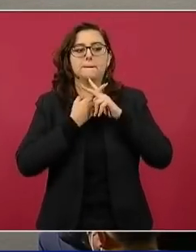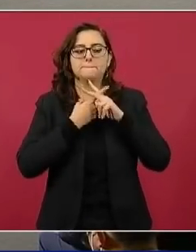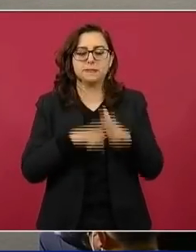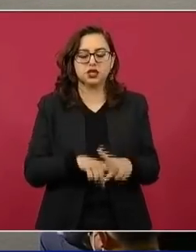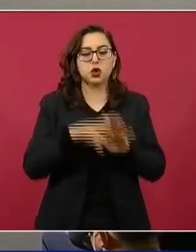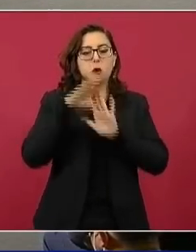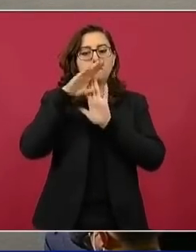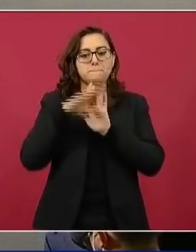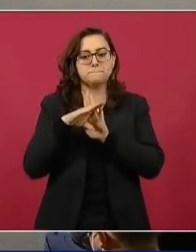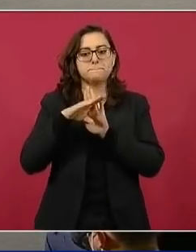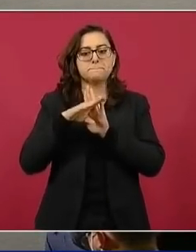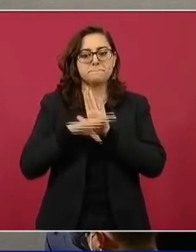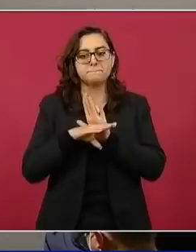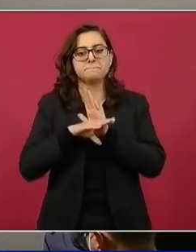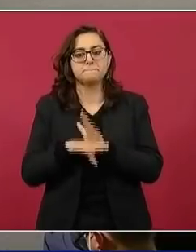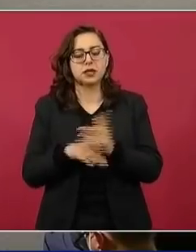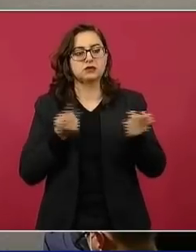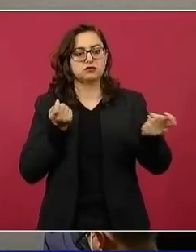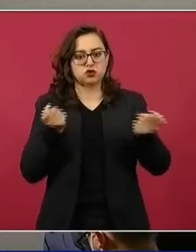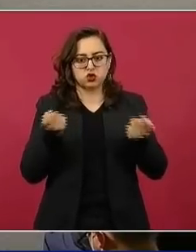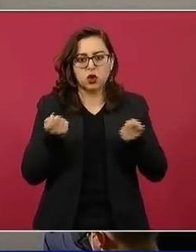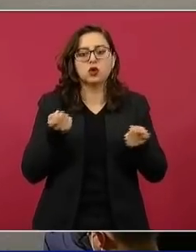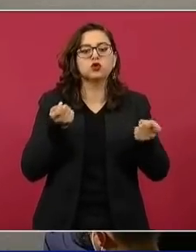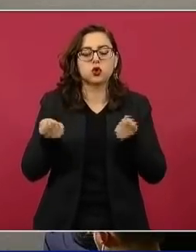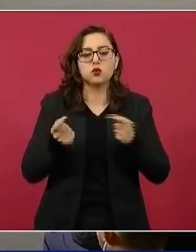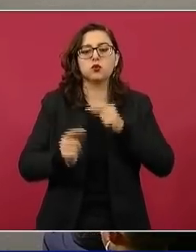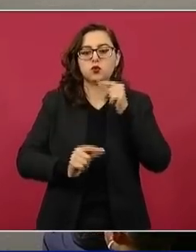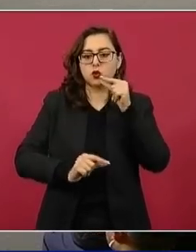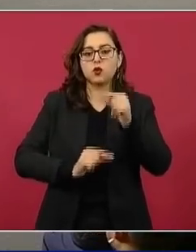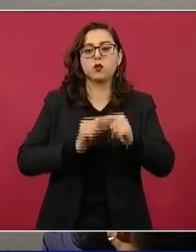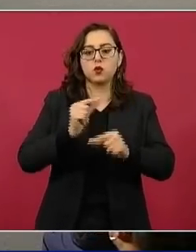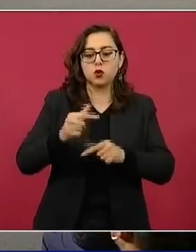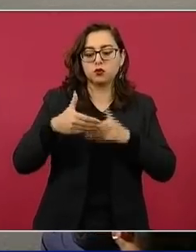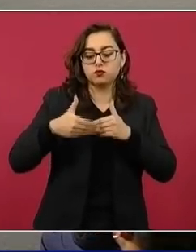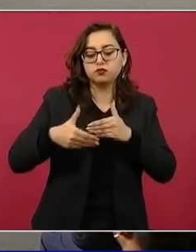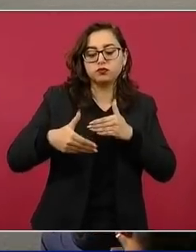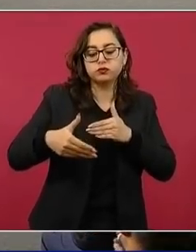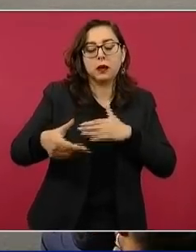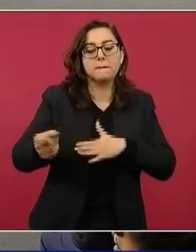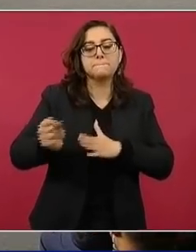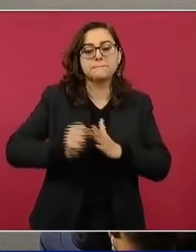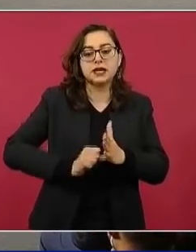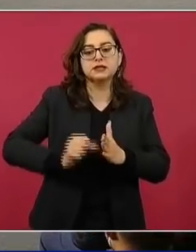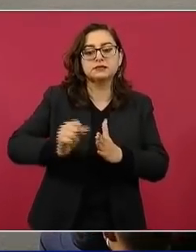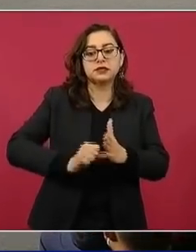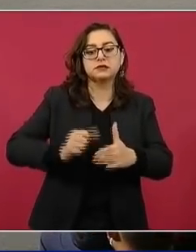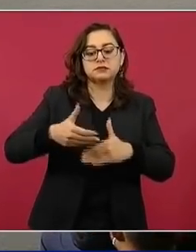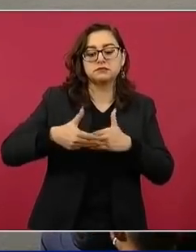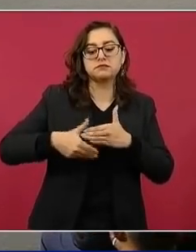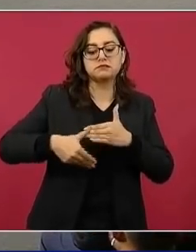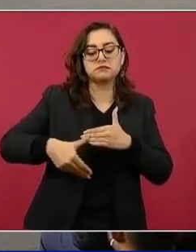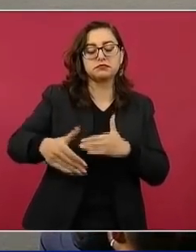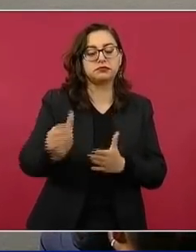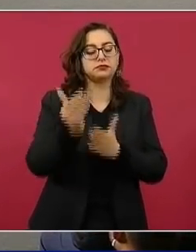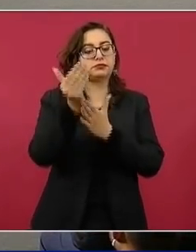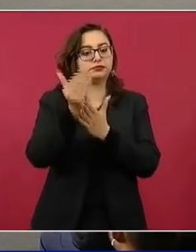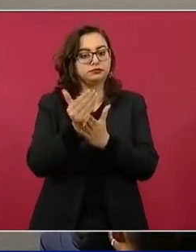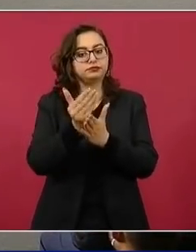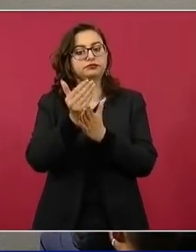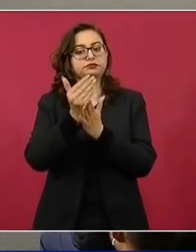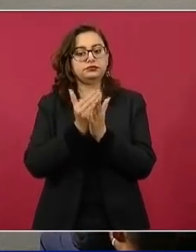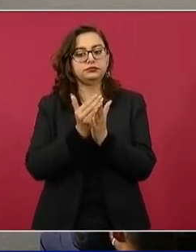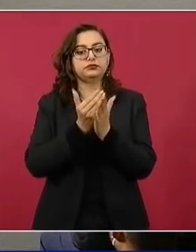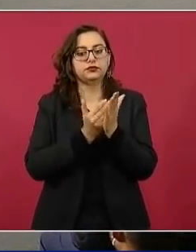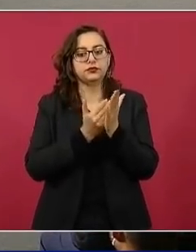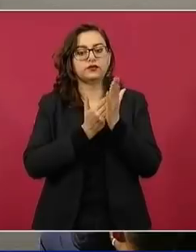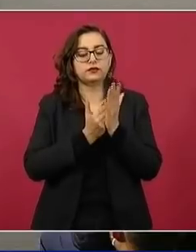tendencia continuará en meses siguientes, conforme se vayan modificando algunos efectos que se observaron el año pasado